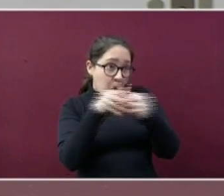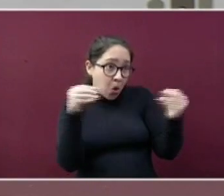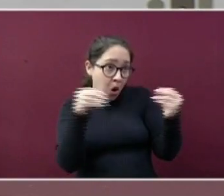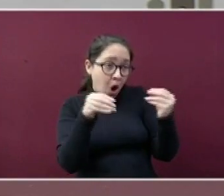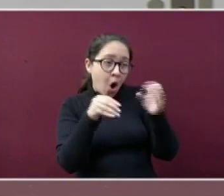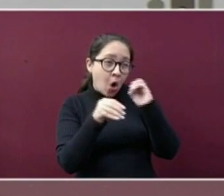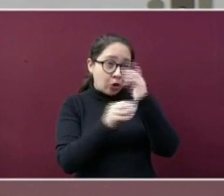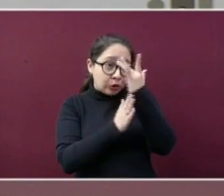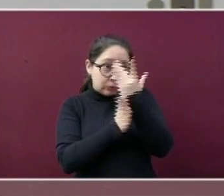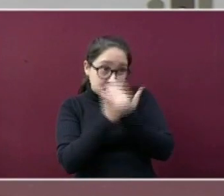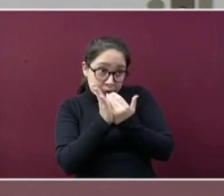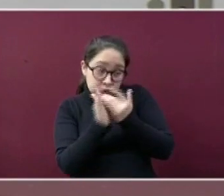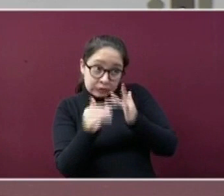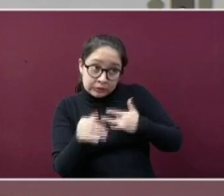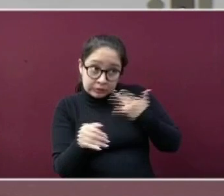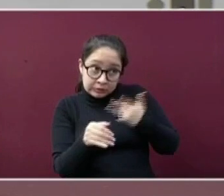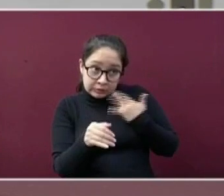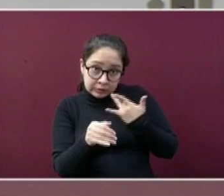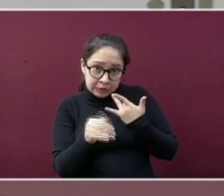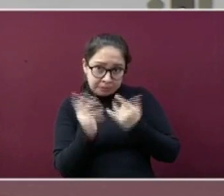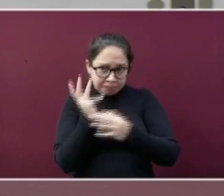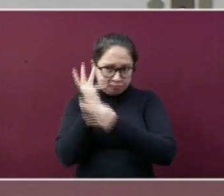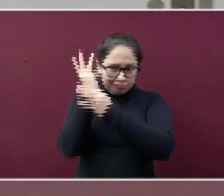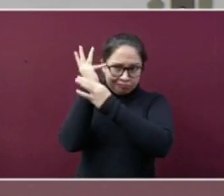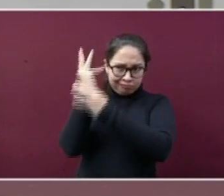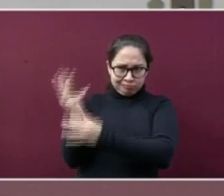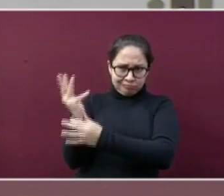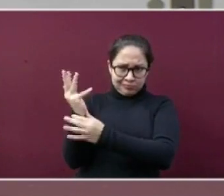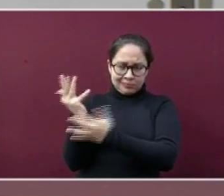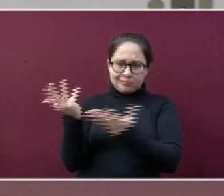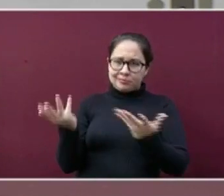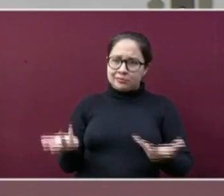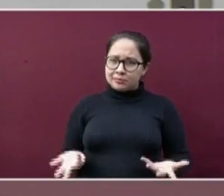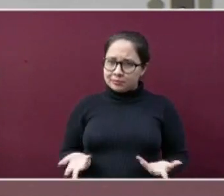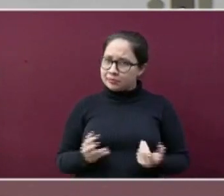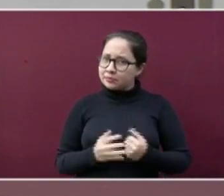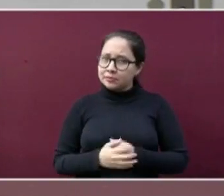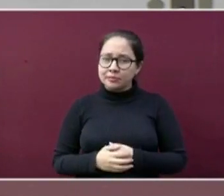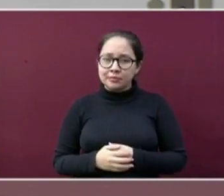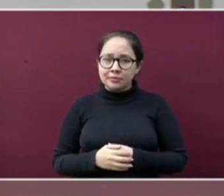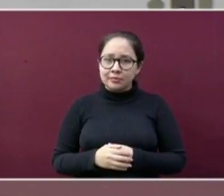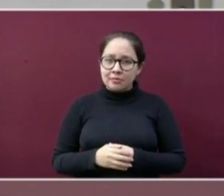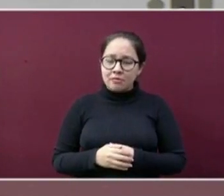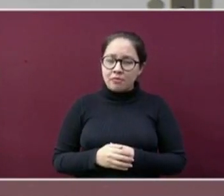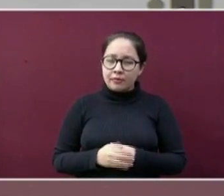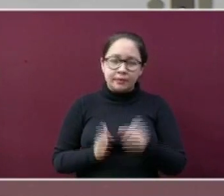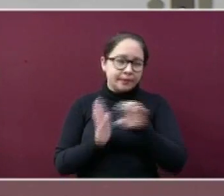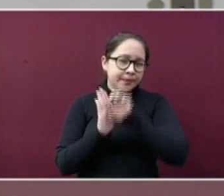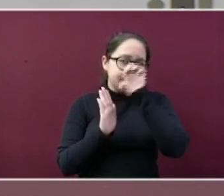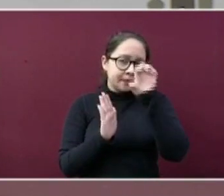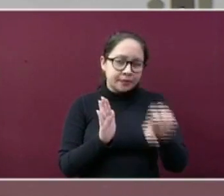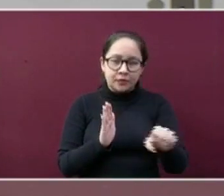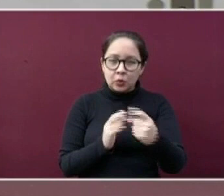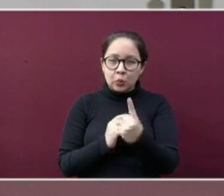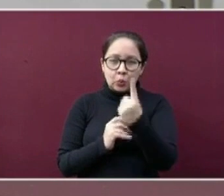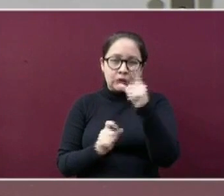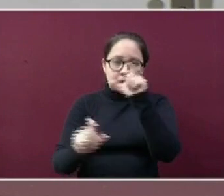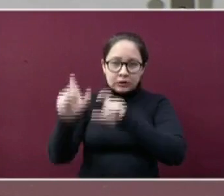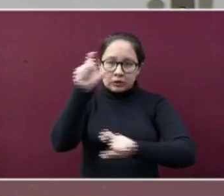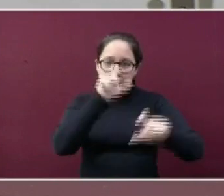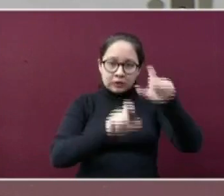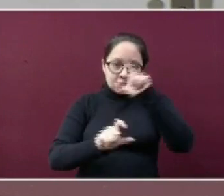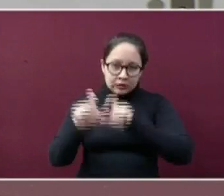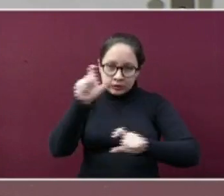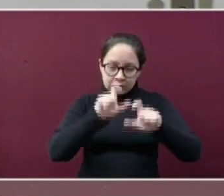para minimizar o eliminar los síntomas de las personas que padecen COVID-19. Un ejemplo claro de ello son los